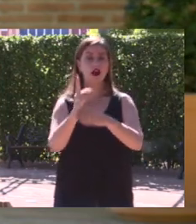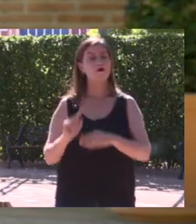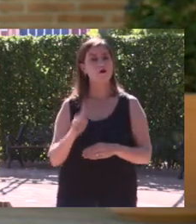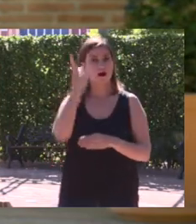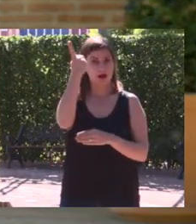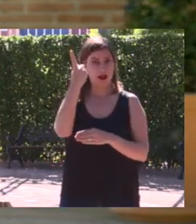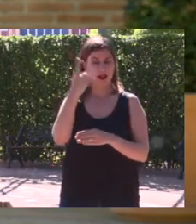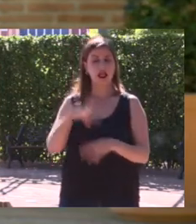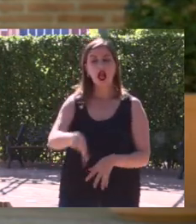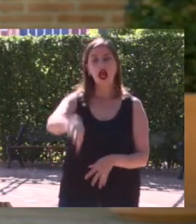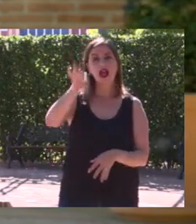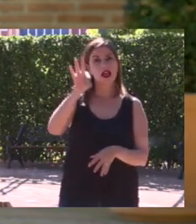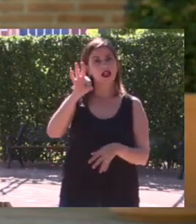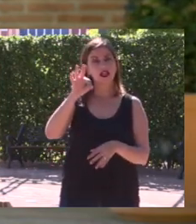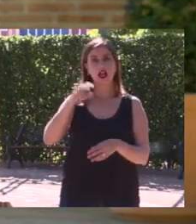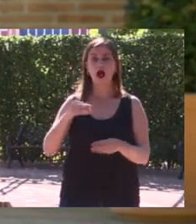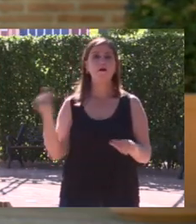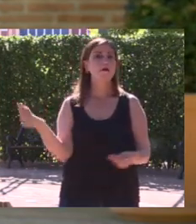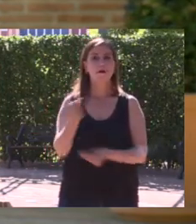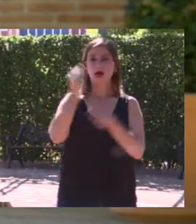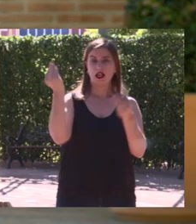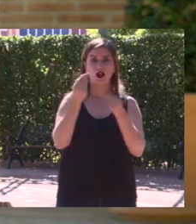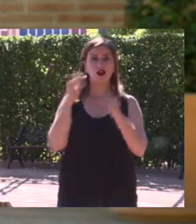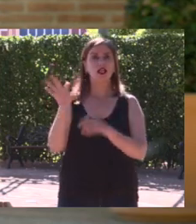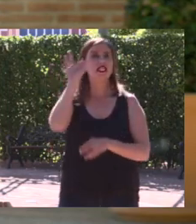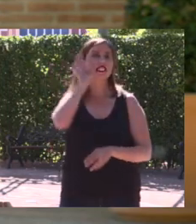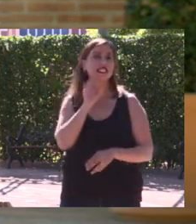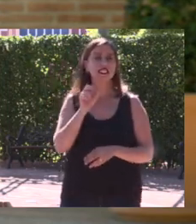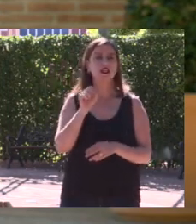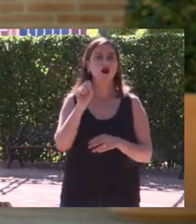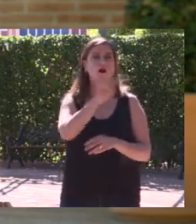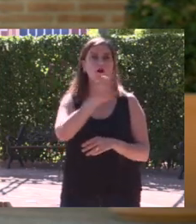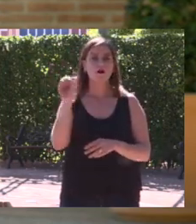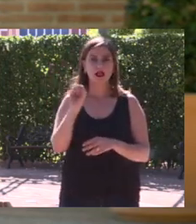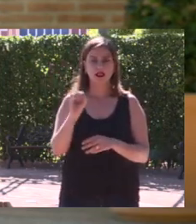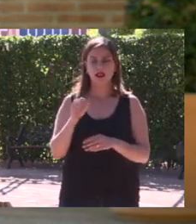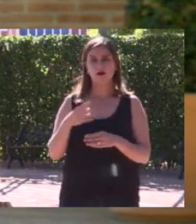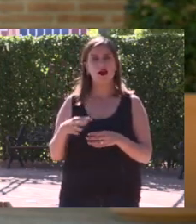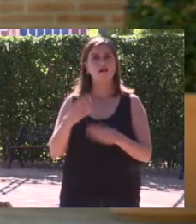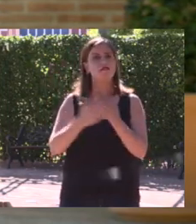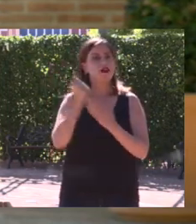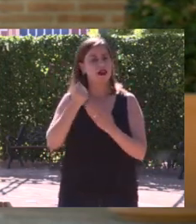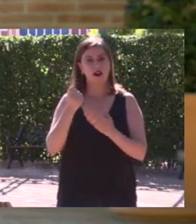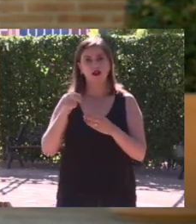y elegida mejor regatista del siglo XX por la Federación Internacional de Este Deporte.